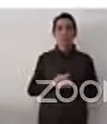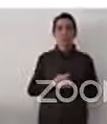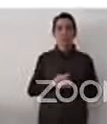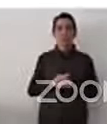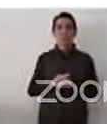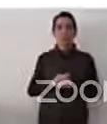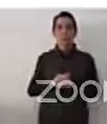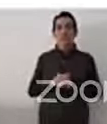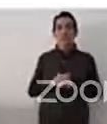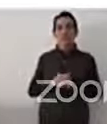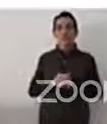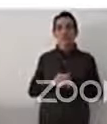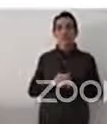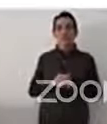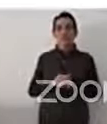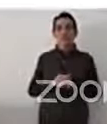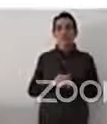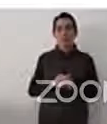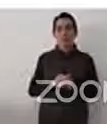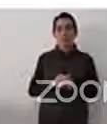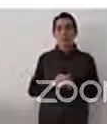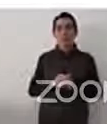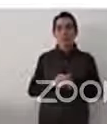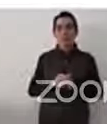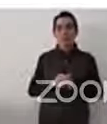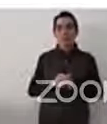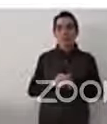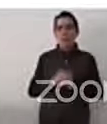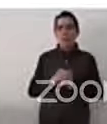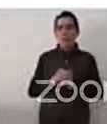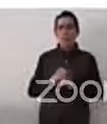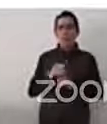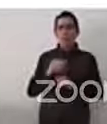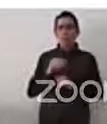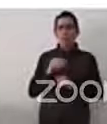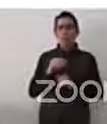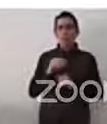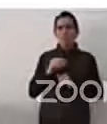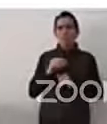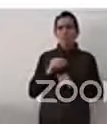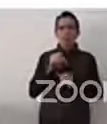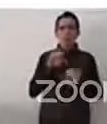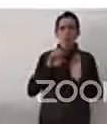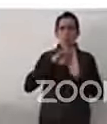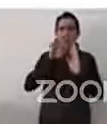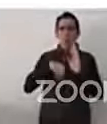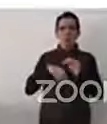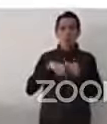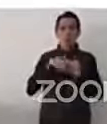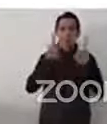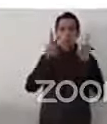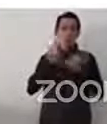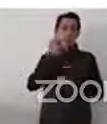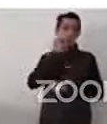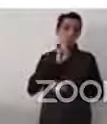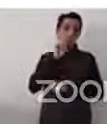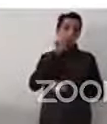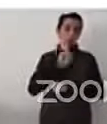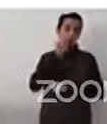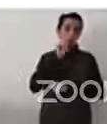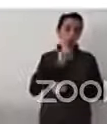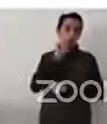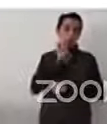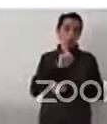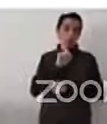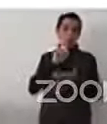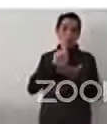podemos nombrar que una mujer con discapacidad tiene dos identidades, puede ser hasta tres o